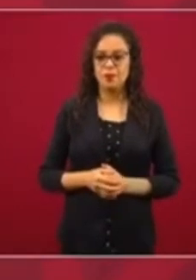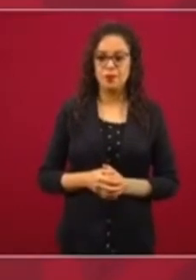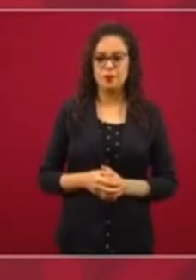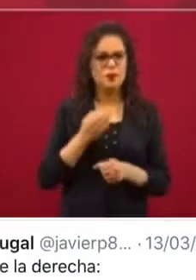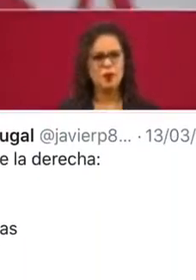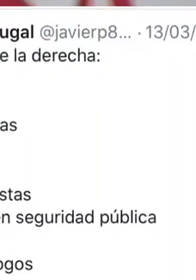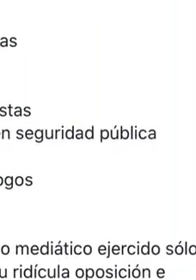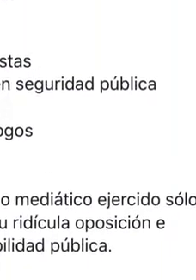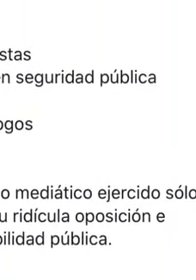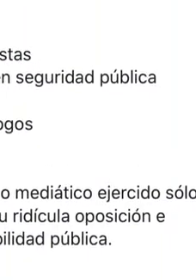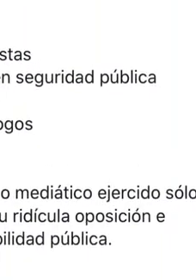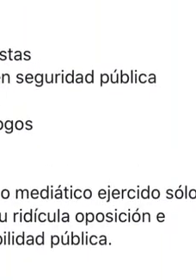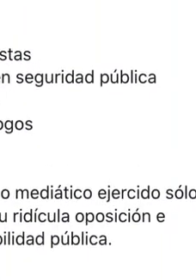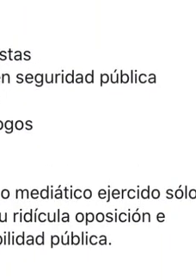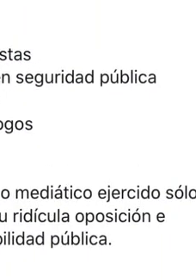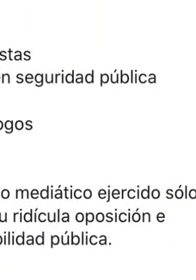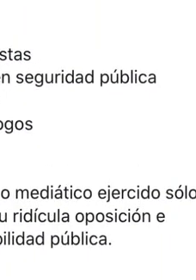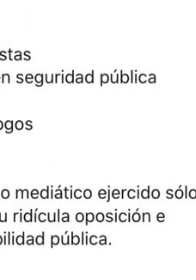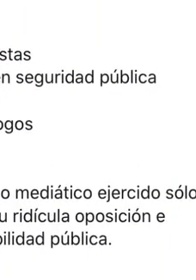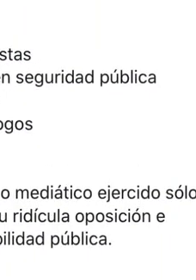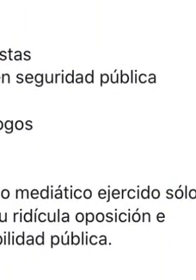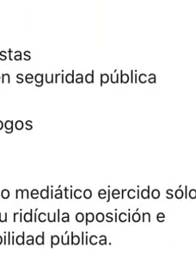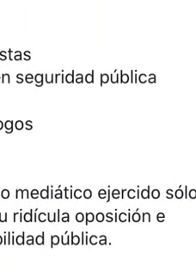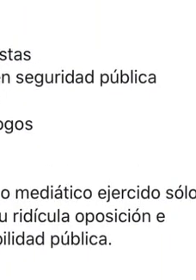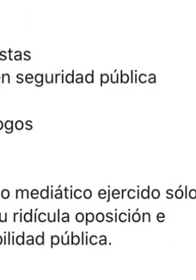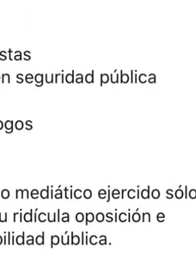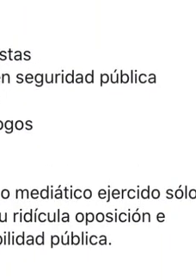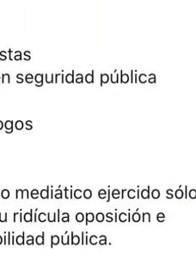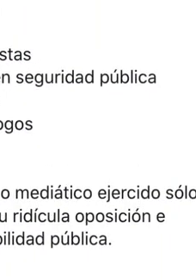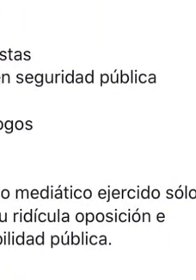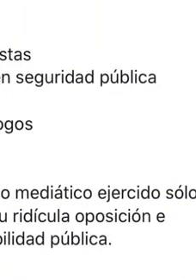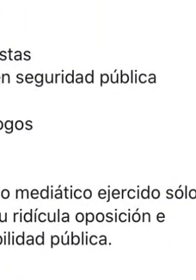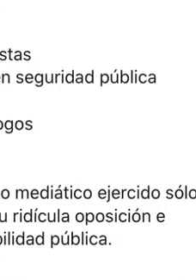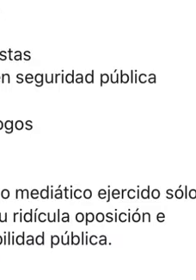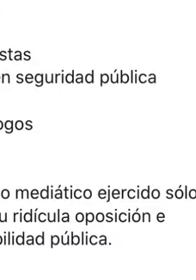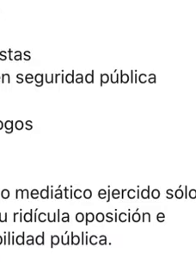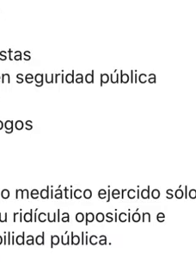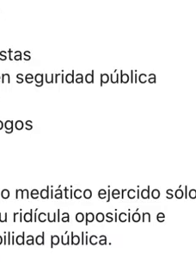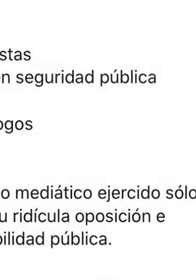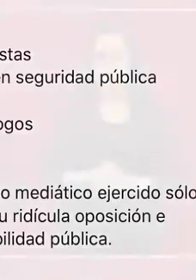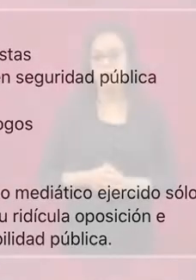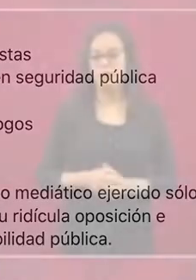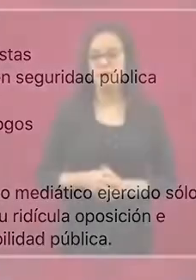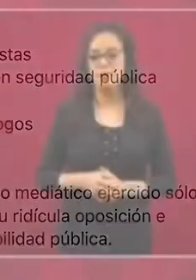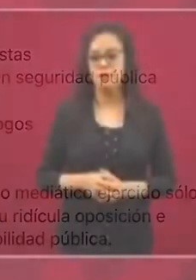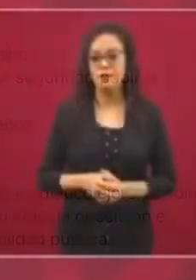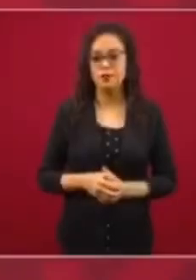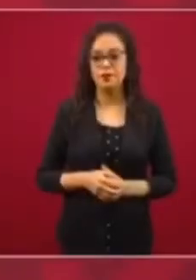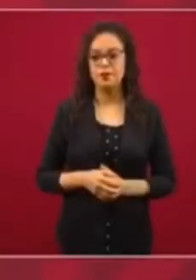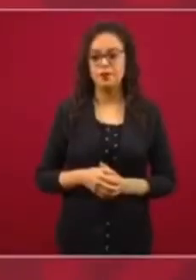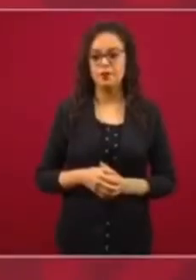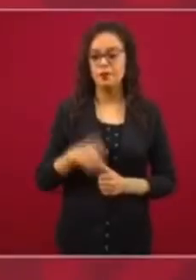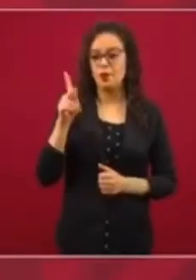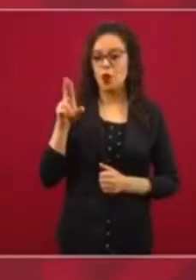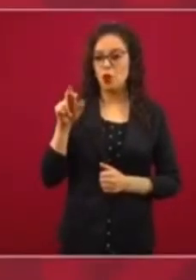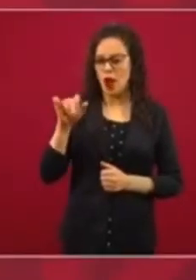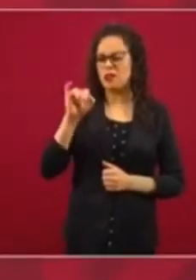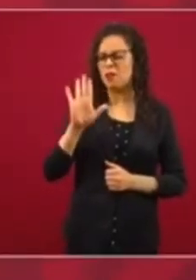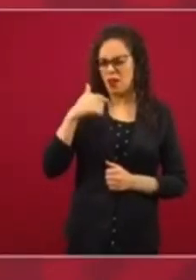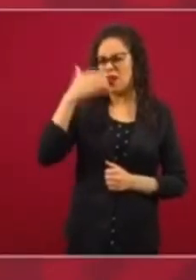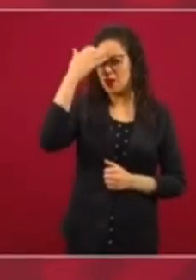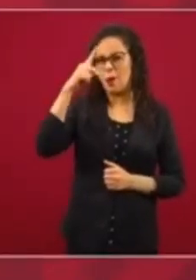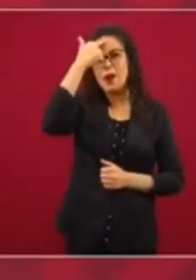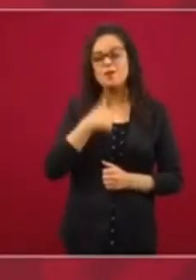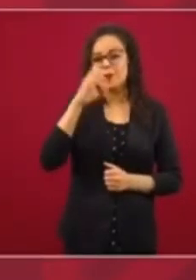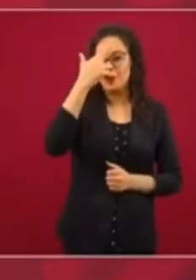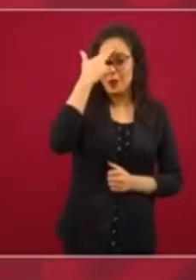Portugal, pero sí a Paloma. Seguramente conozco también a Portugal, pero no lo identifico. Pero a